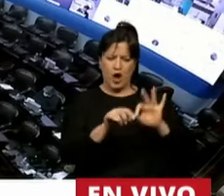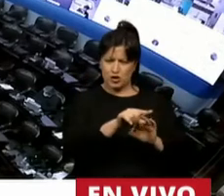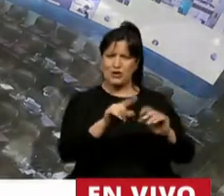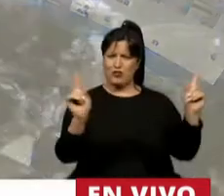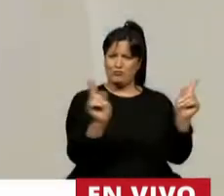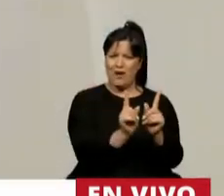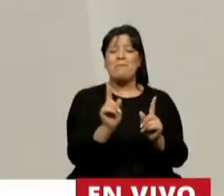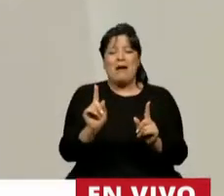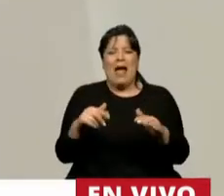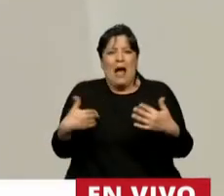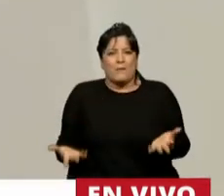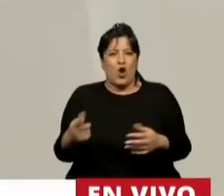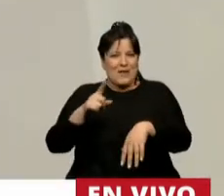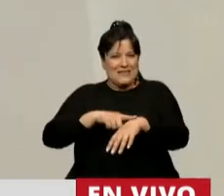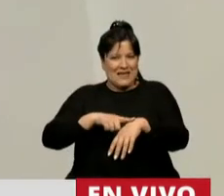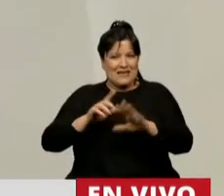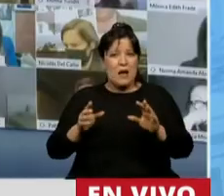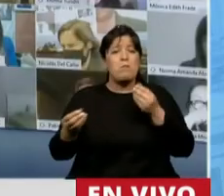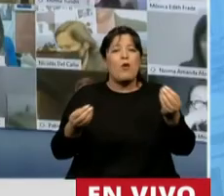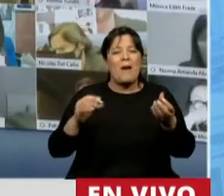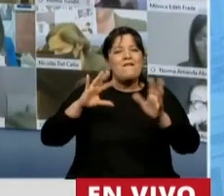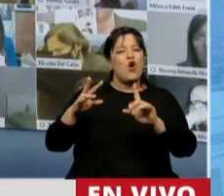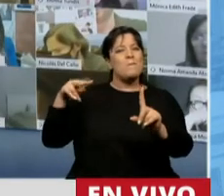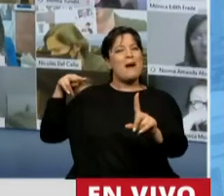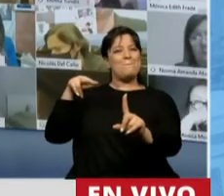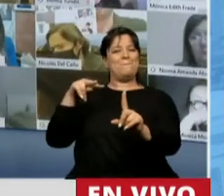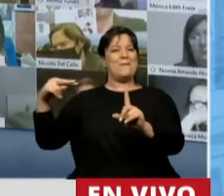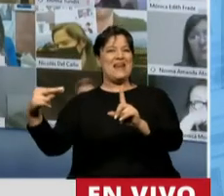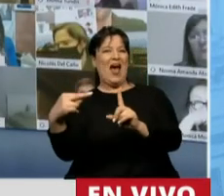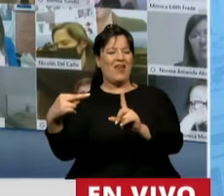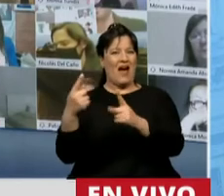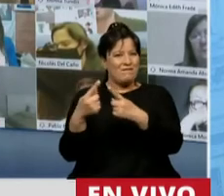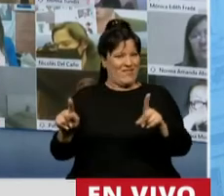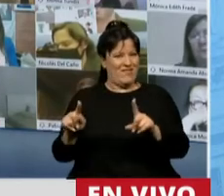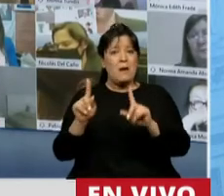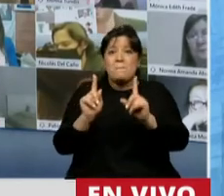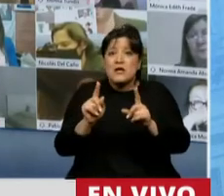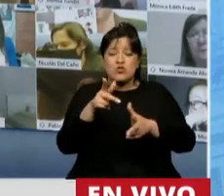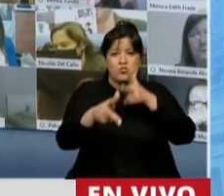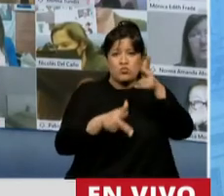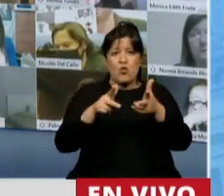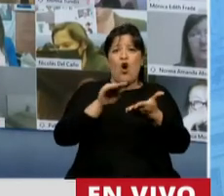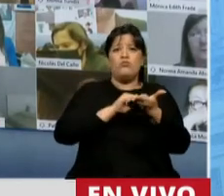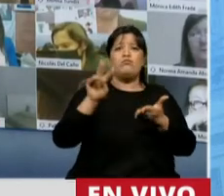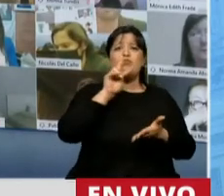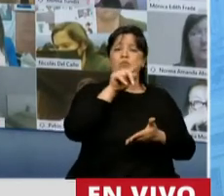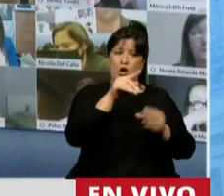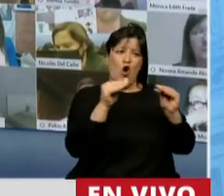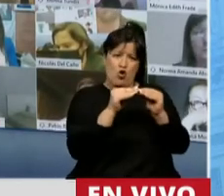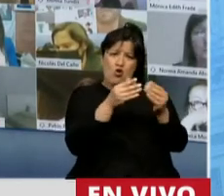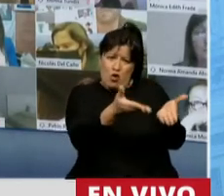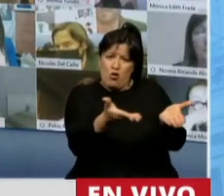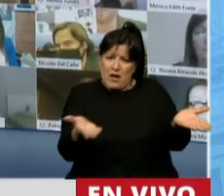aprovechar el tiempo para dar otra mirada sobre lo que manifestaba una diputada preopinante, colega